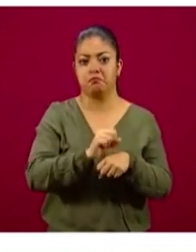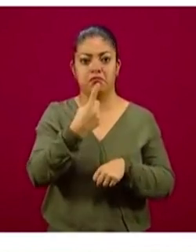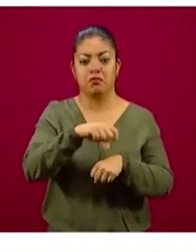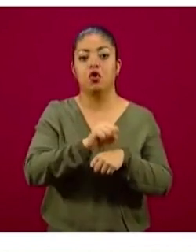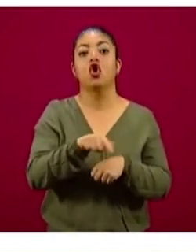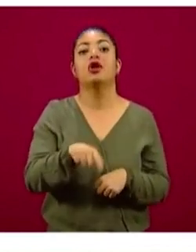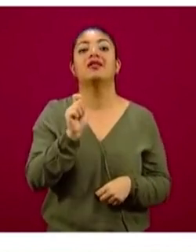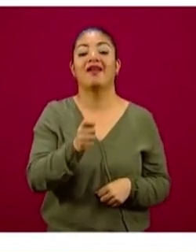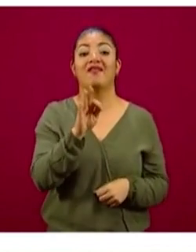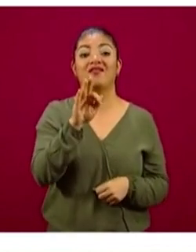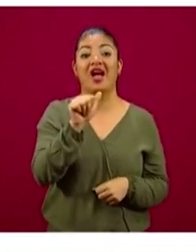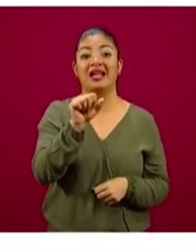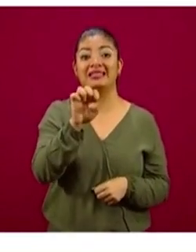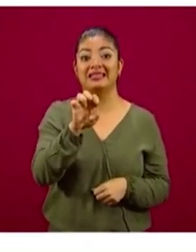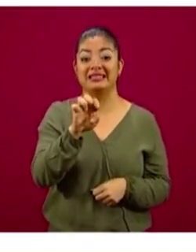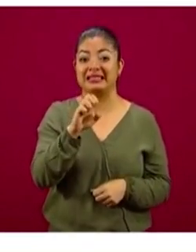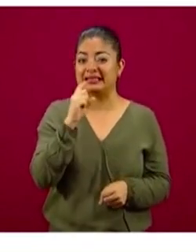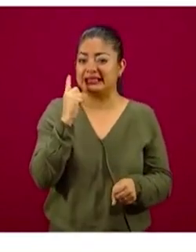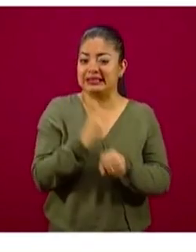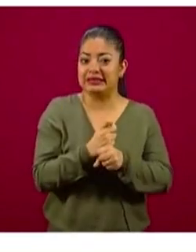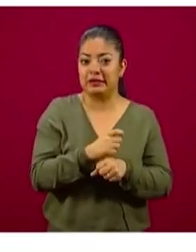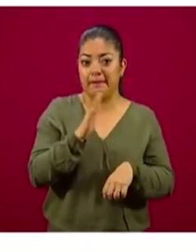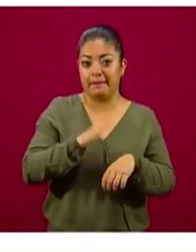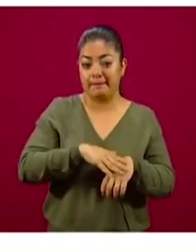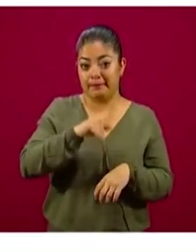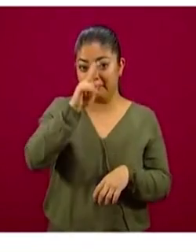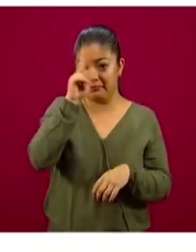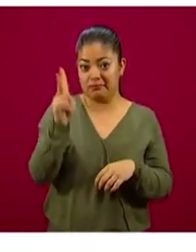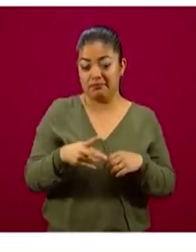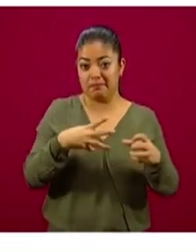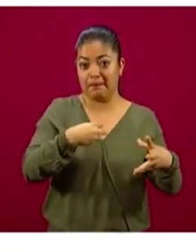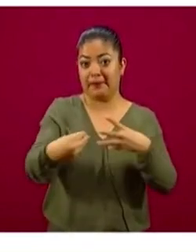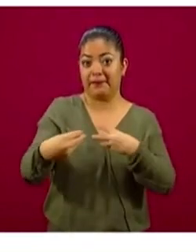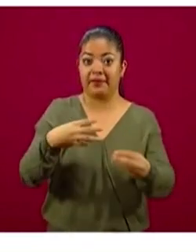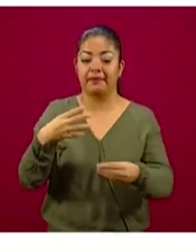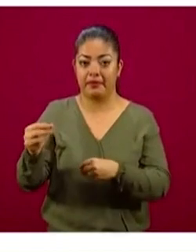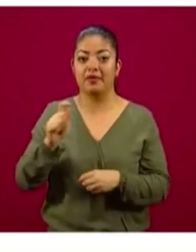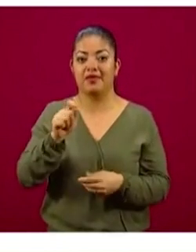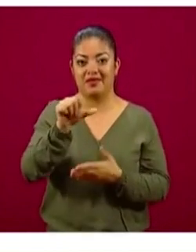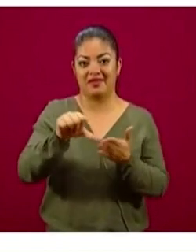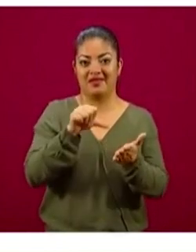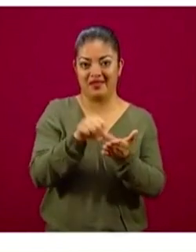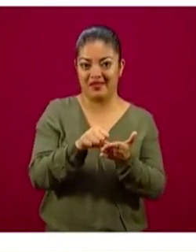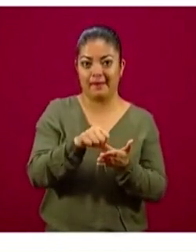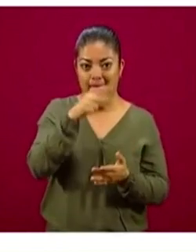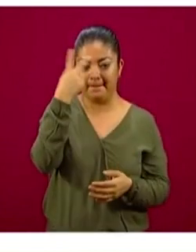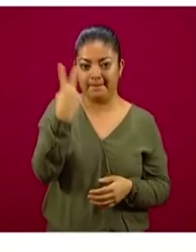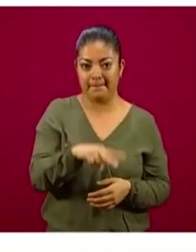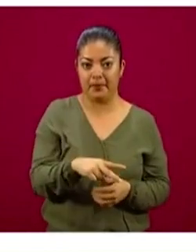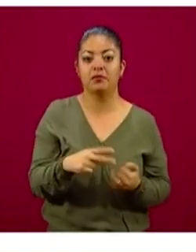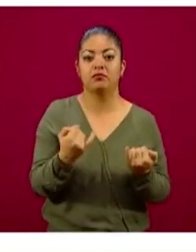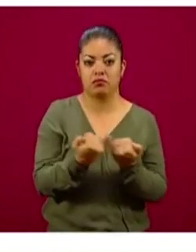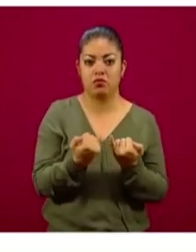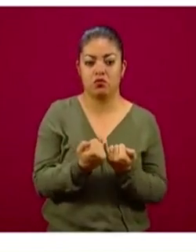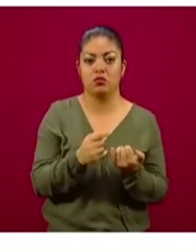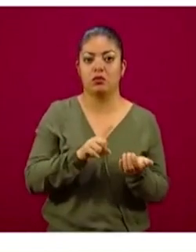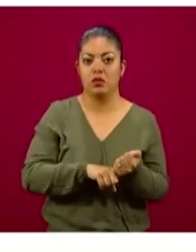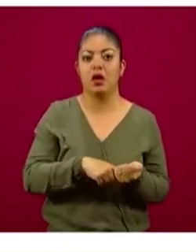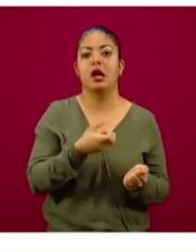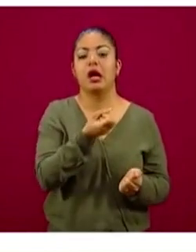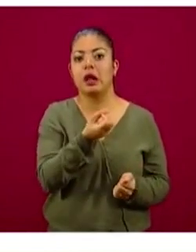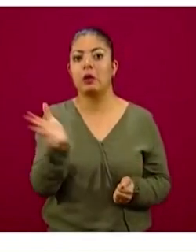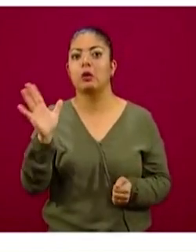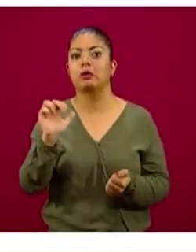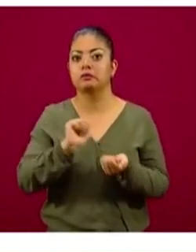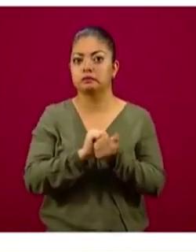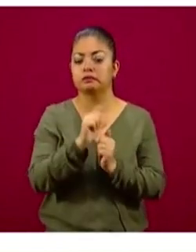en la fase de máxima transmisión en el Valle de México, algunas otras zonas que ayer comentamos ya se encuentran en un descenso